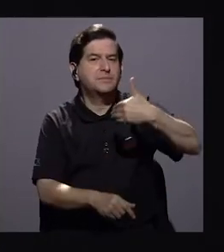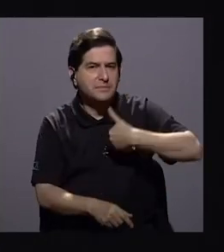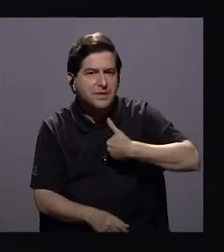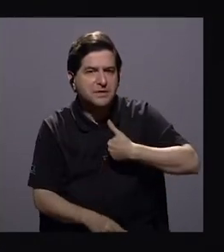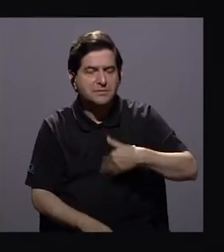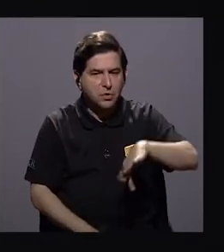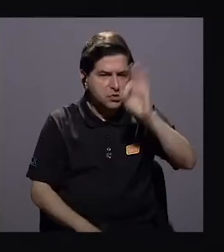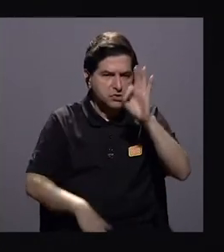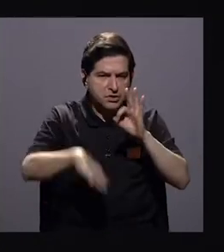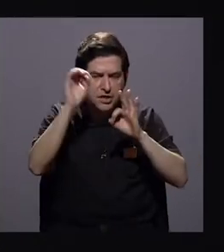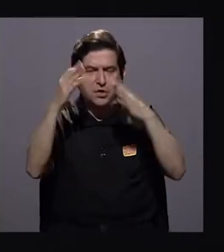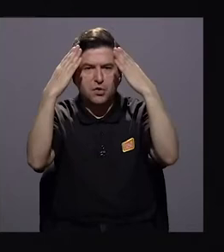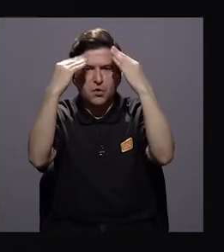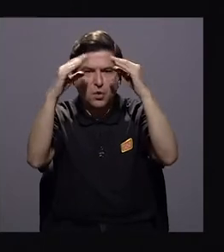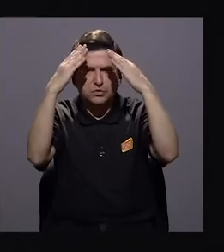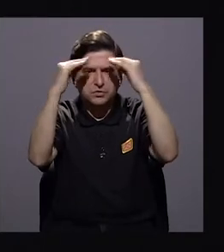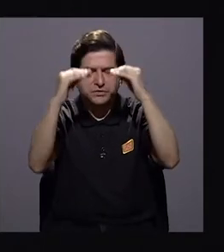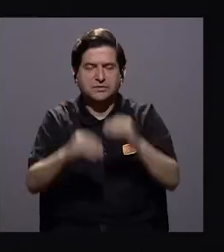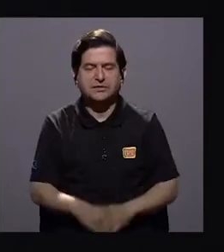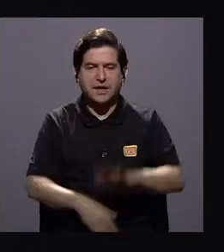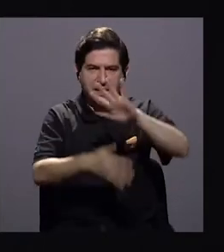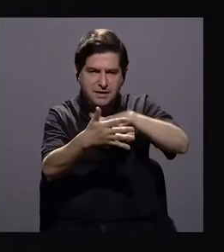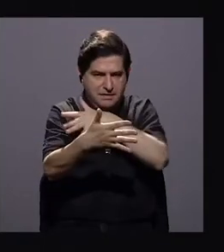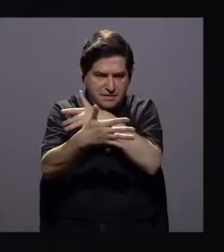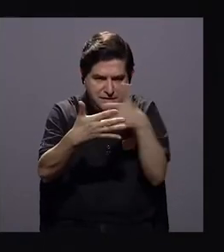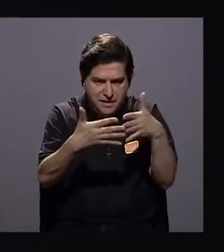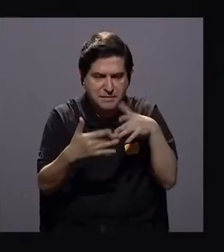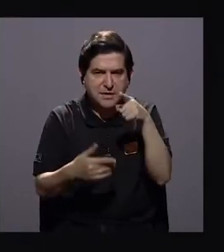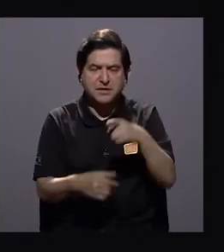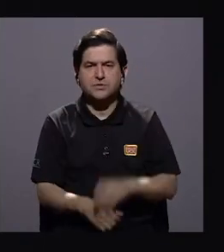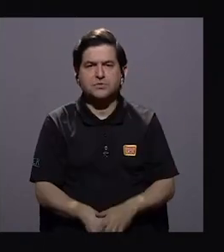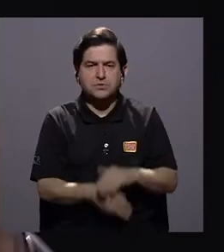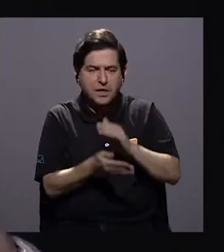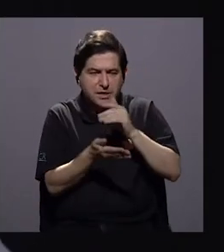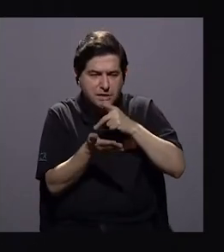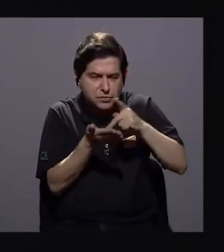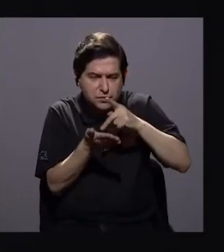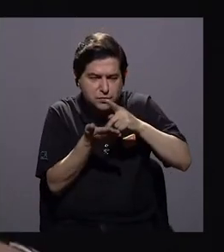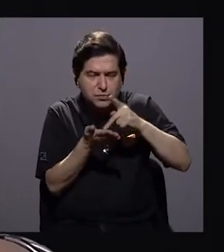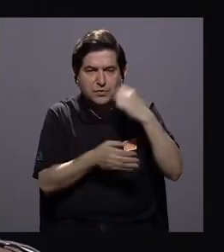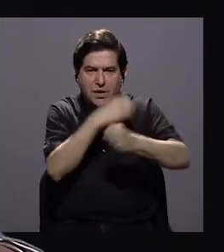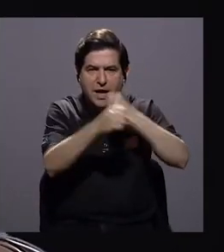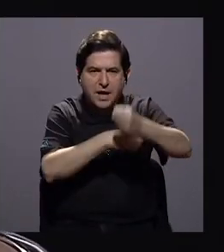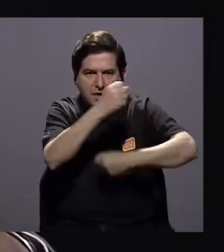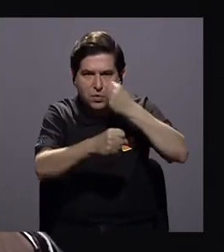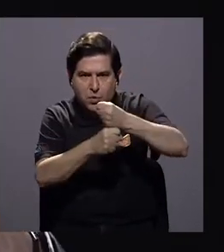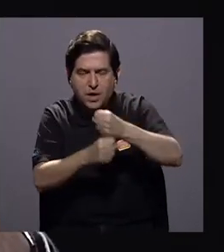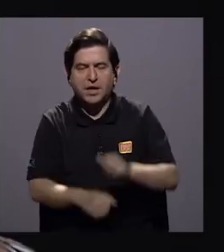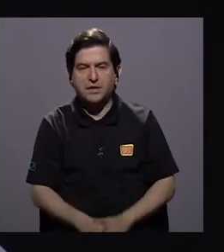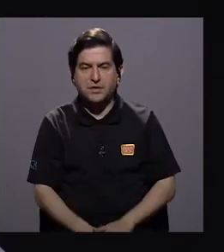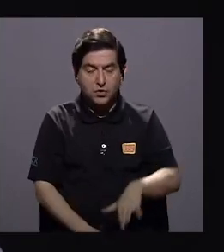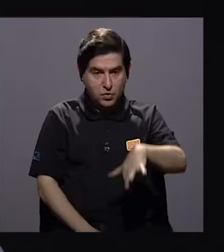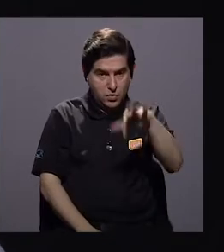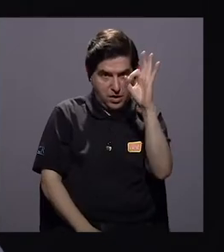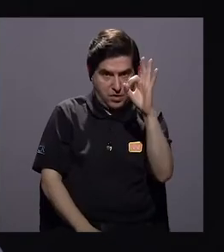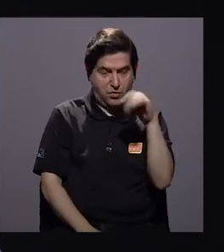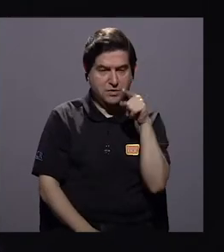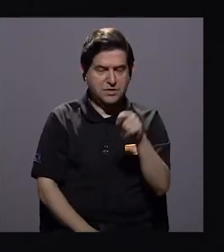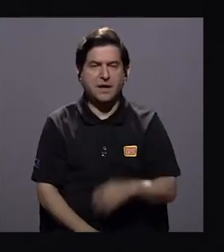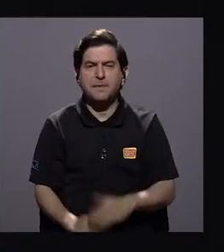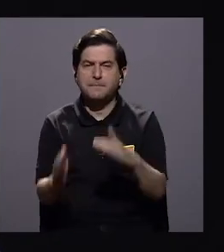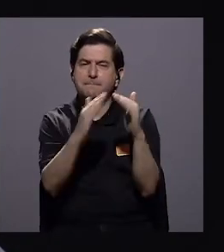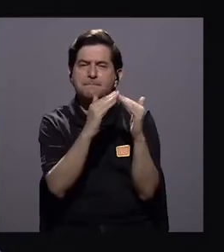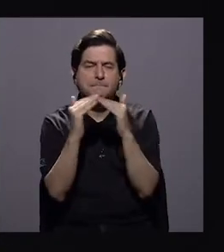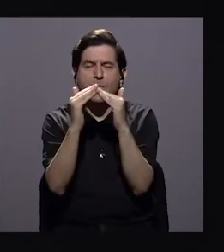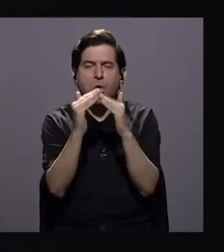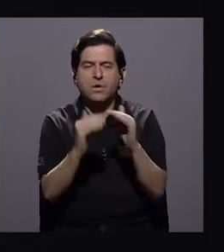manejan y que pude encontrar en el informe de la matriz que ustedes han venido depurando año con año. Se encuentran en